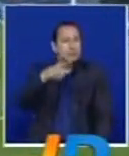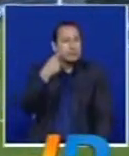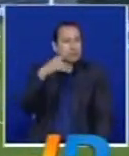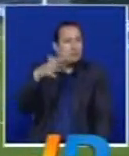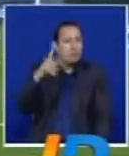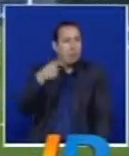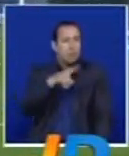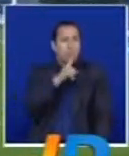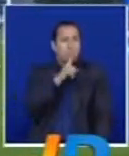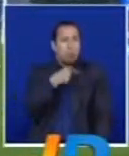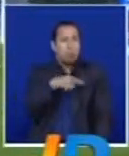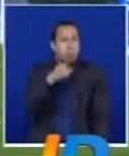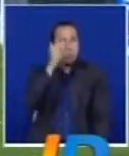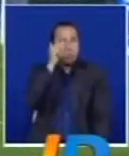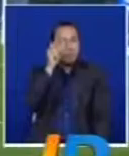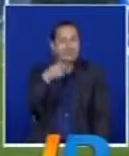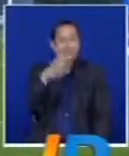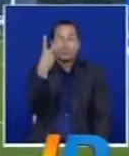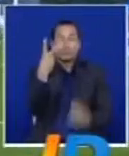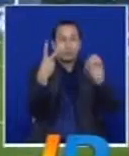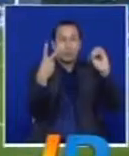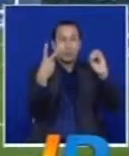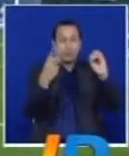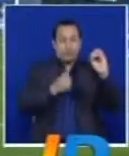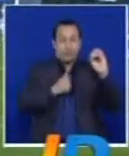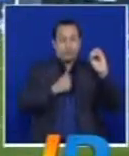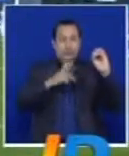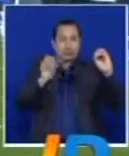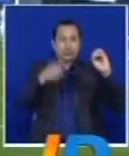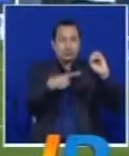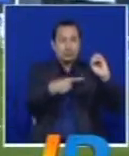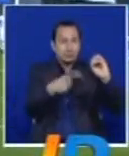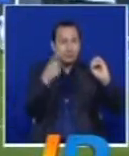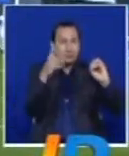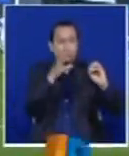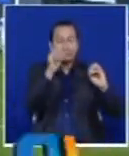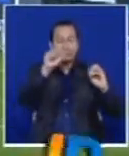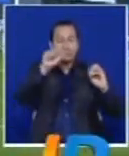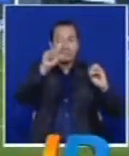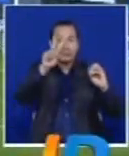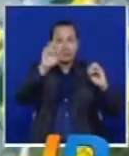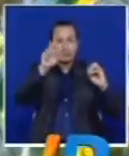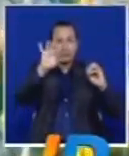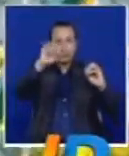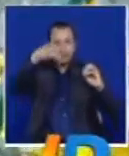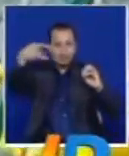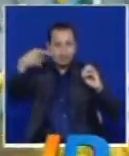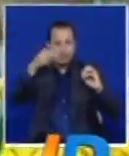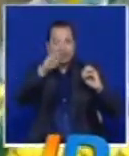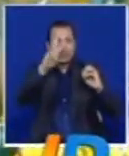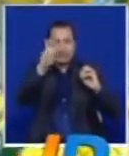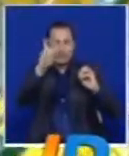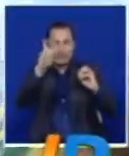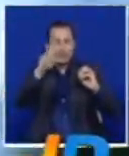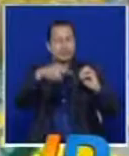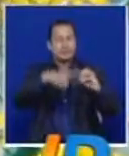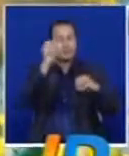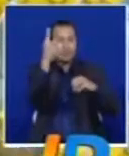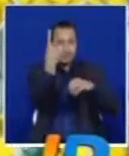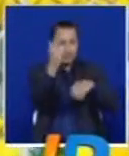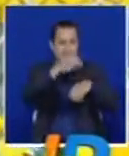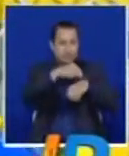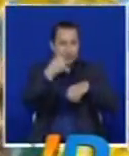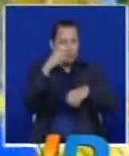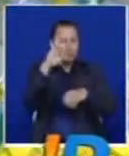Nada hicieron. El 2 por 0, es autogolazo. Obsérvenlo, es de Andrés Álvarez, 37 del primer tiempo. Y aquí está,